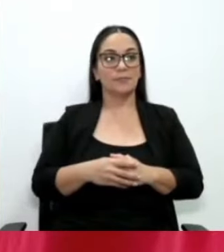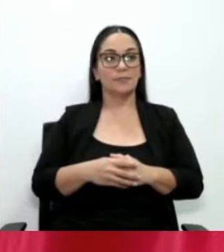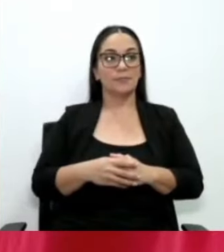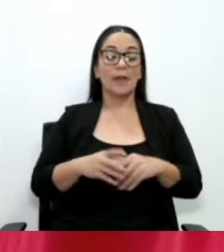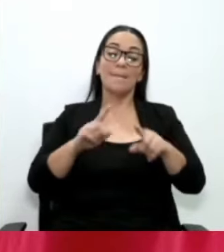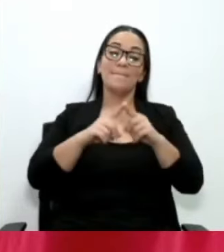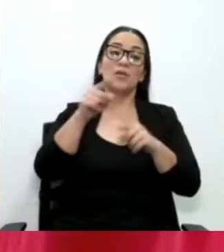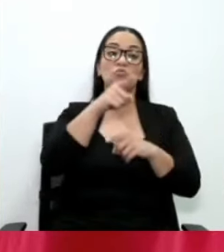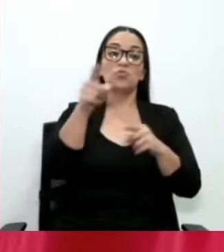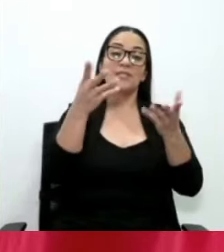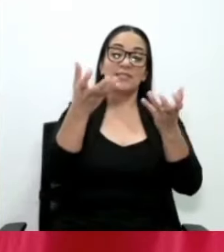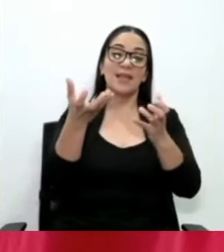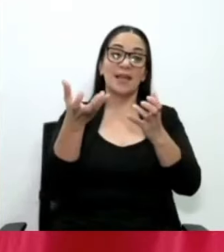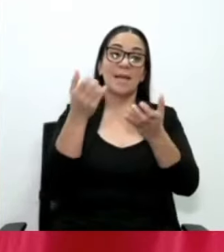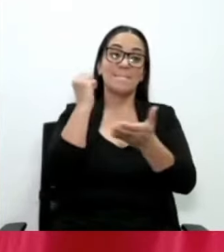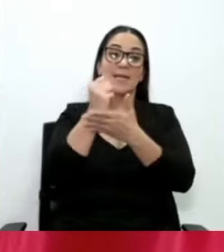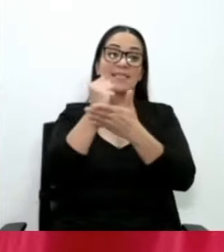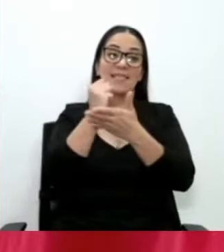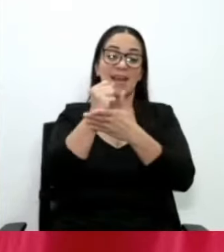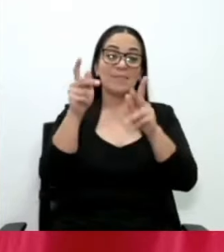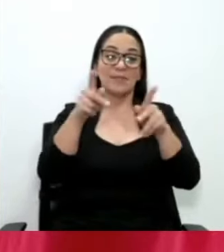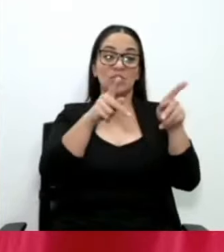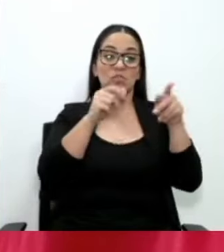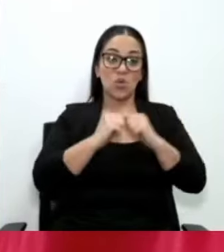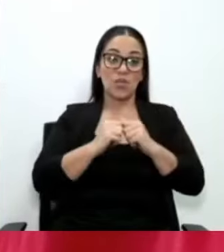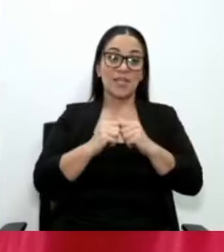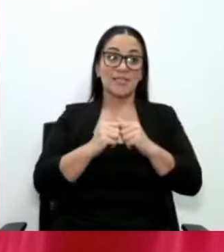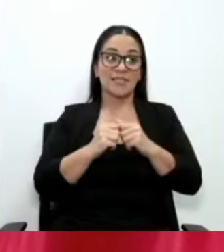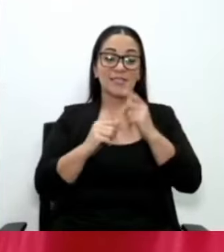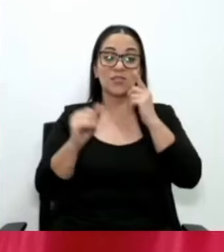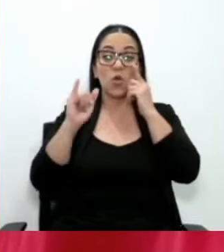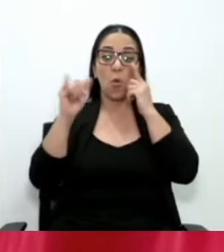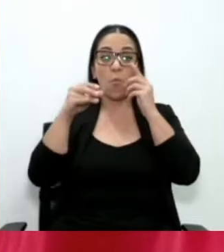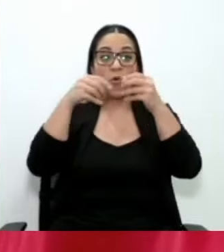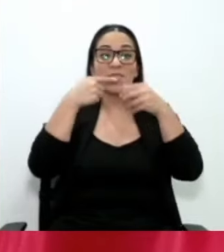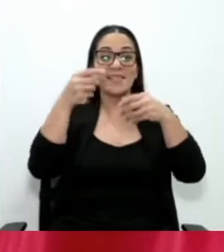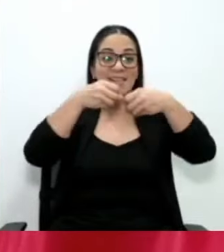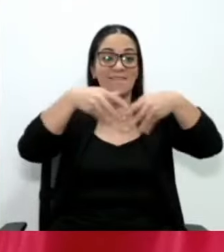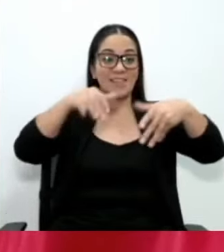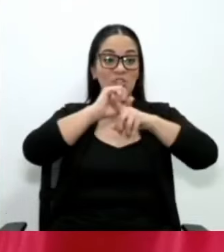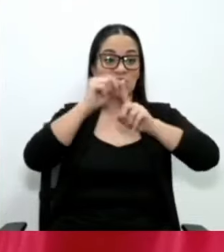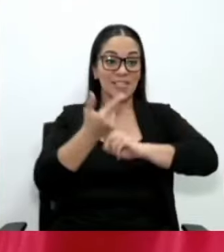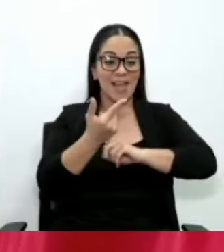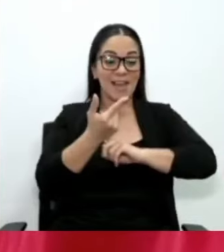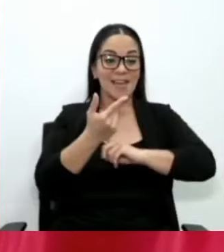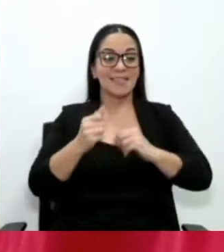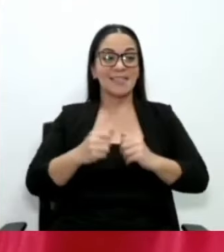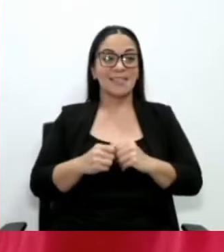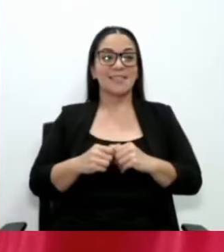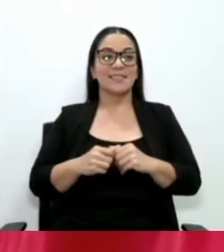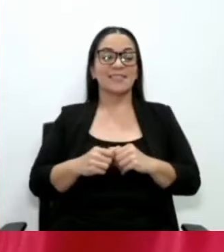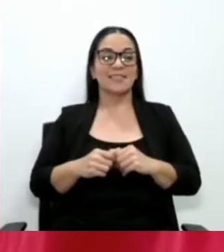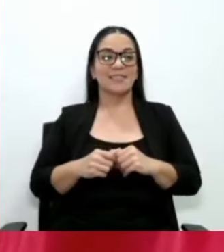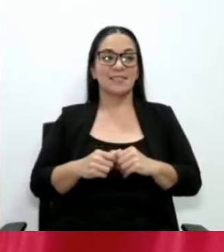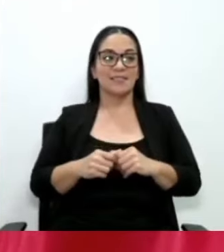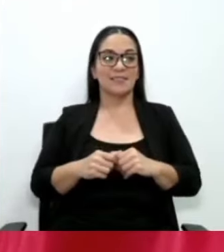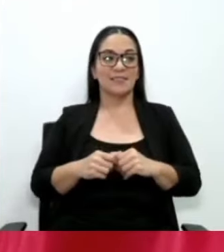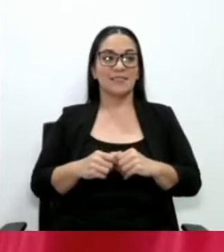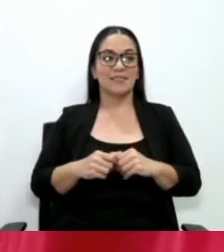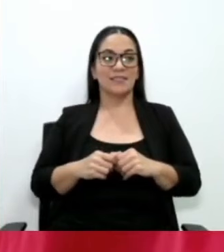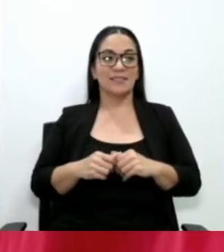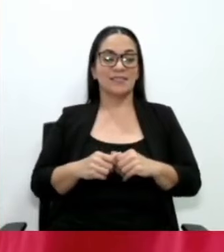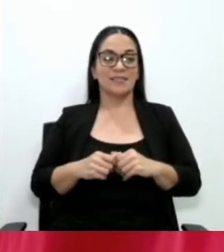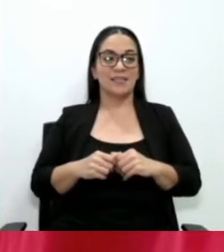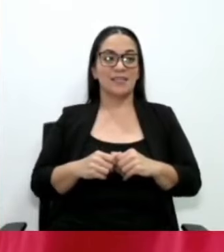quieren matar en redes, y con los prestigios